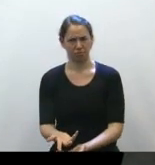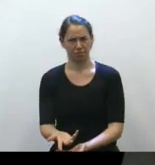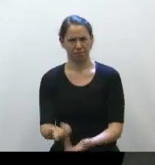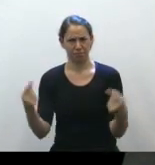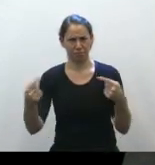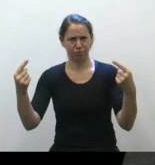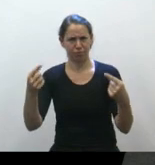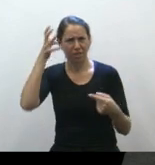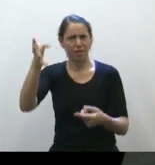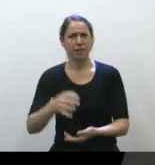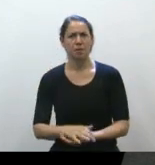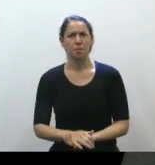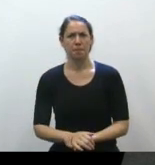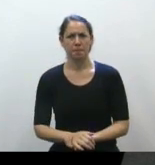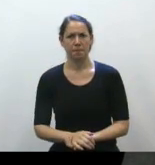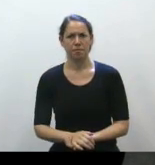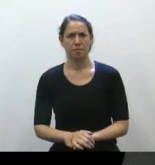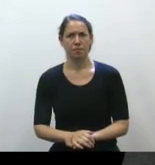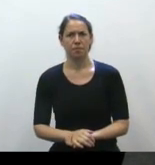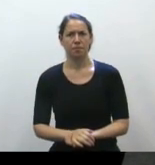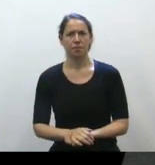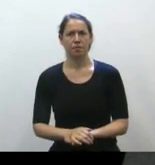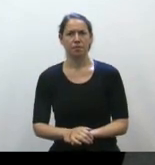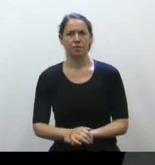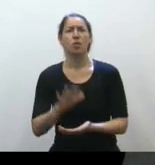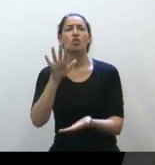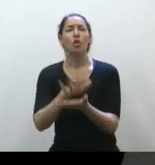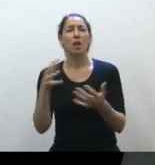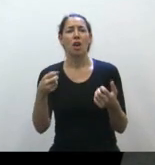exagerado para la convivencia en paz, para el consenso.